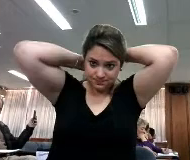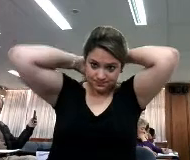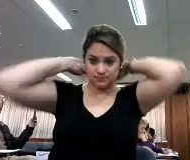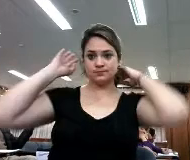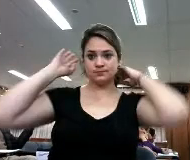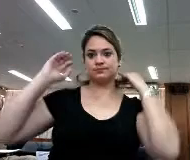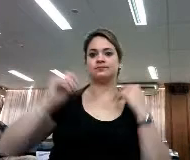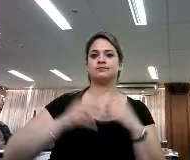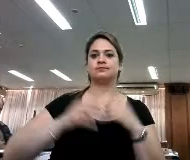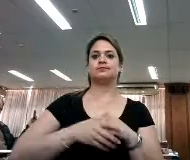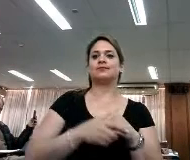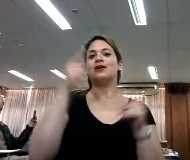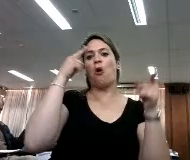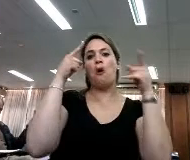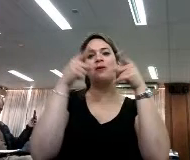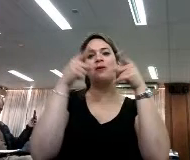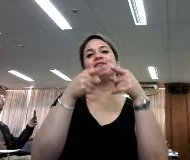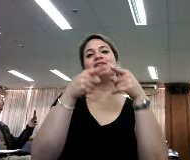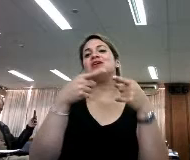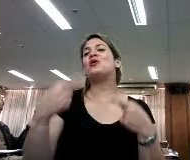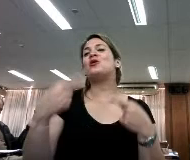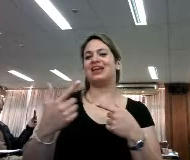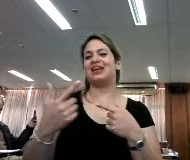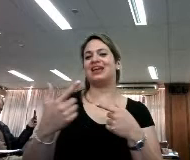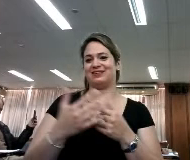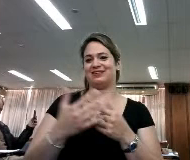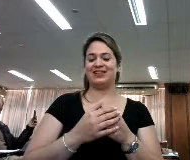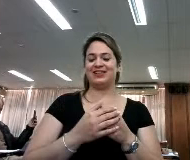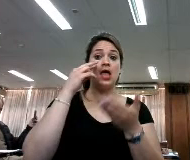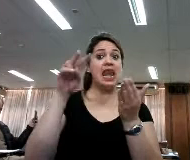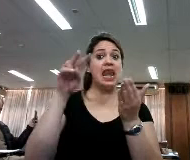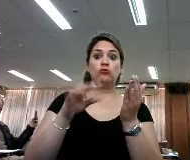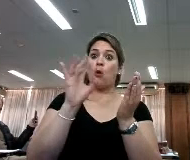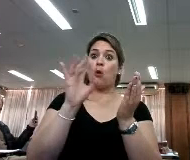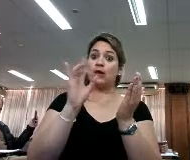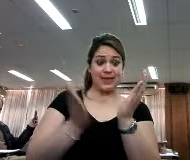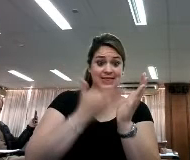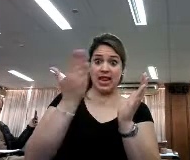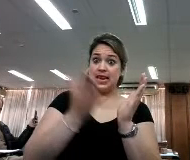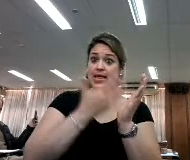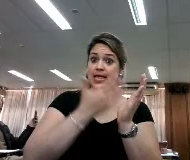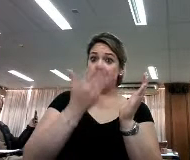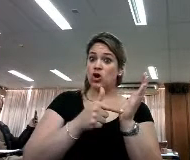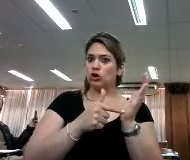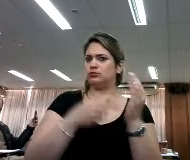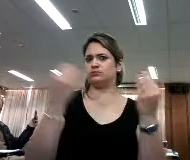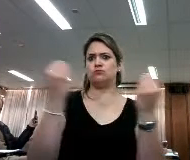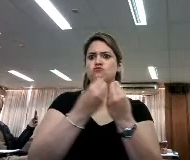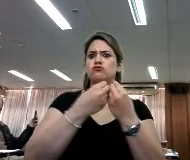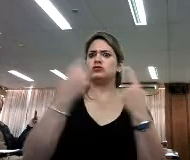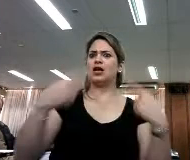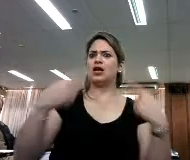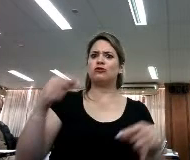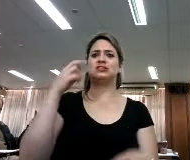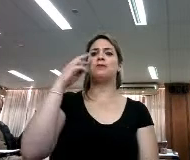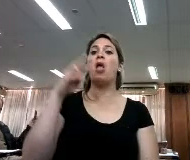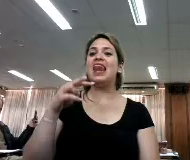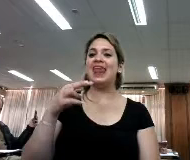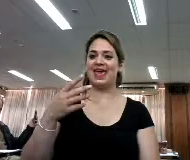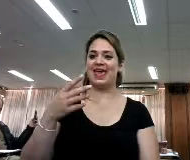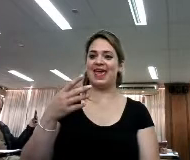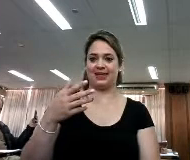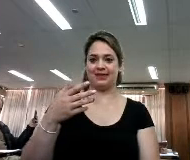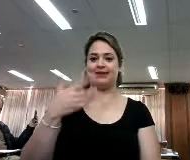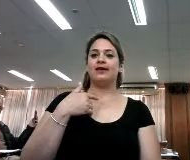Bueno, a lo que quiero llegar es con esto que entonces la lectura no es exclusiva al libro impreso, por supuesto que no se leen muchas cosas y además cuando hablamos de